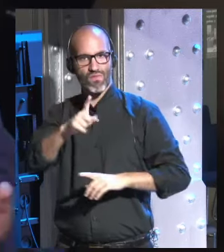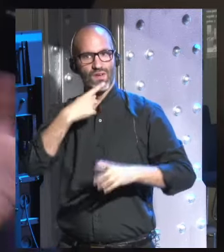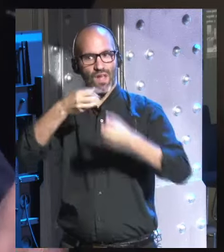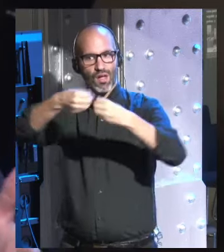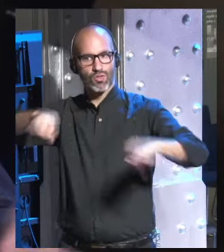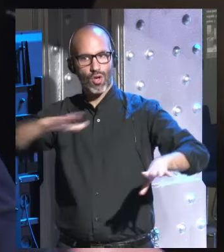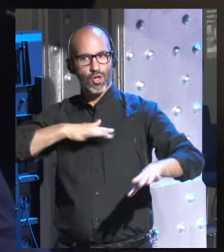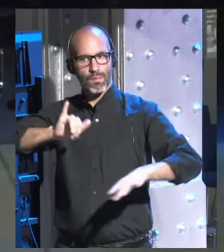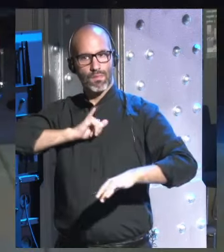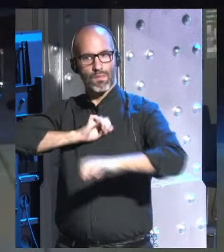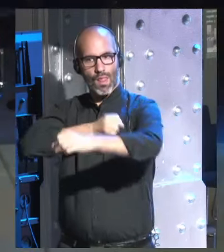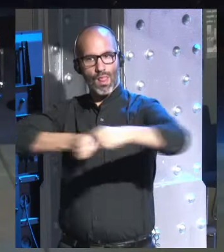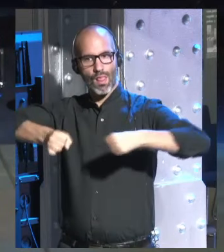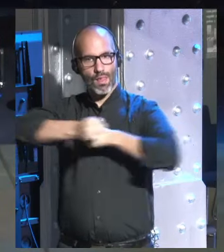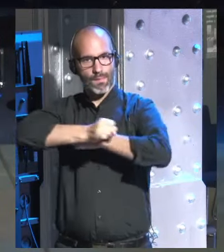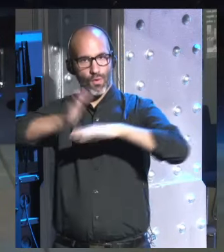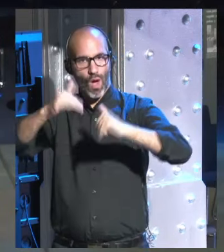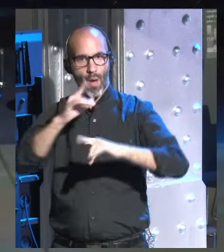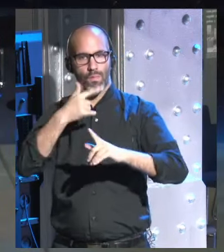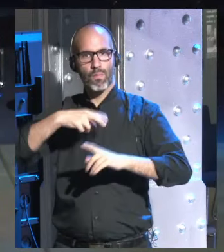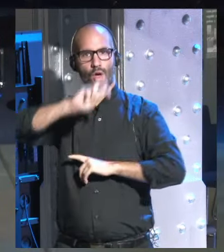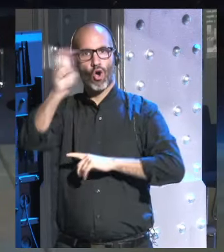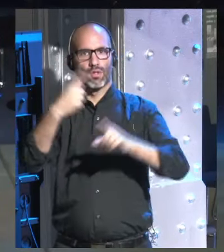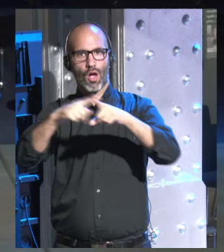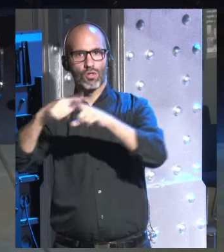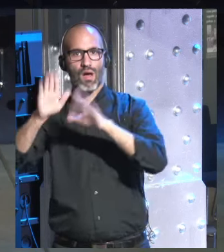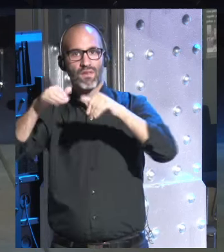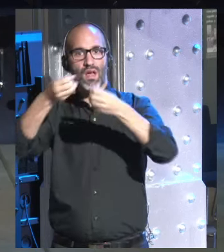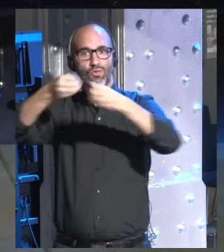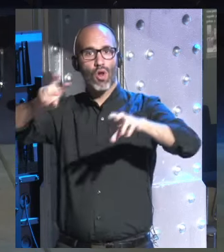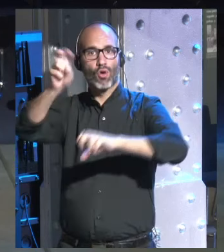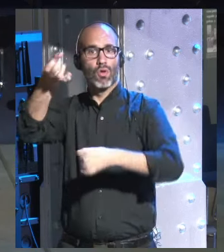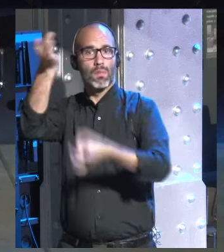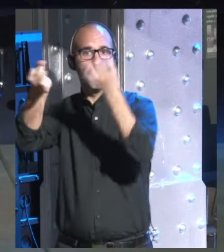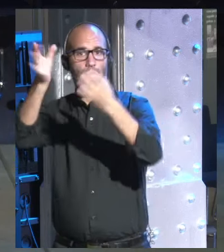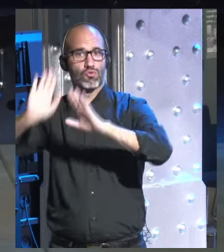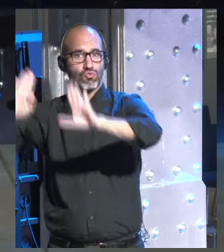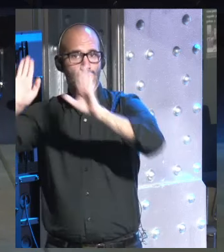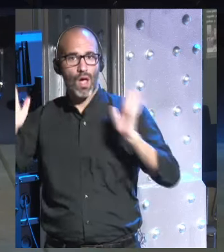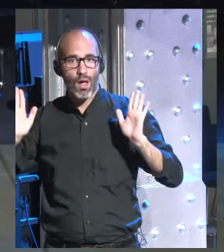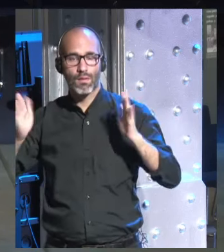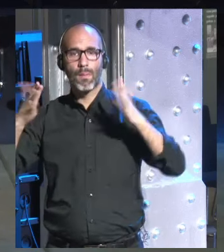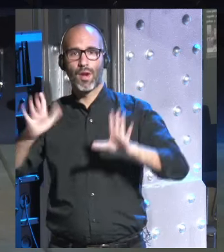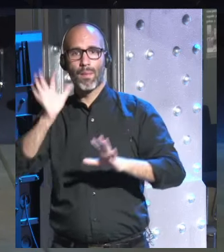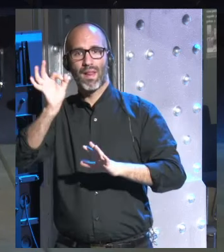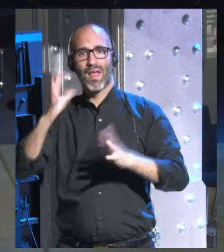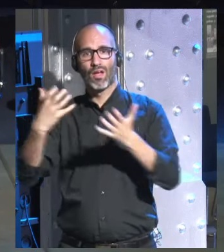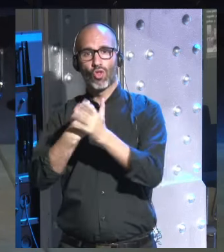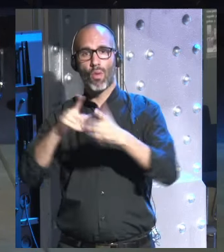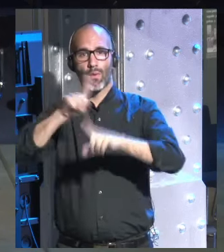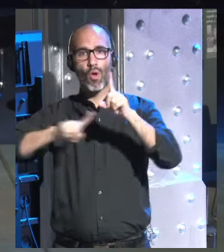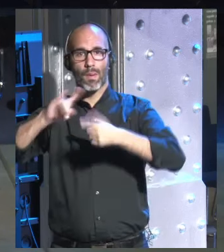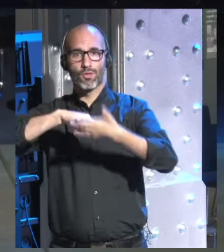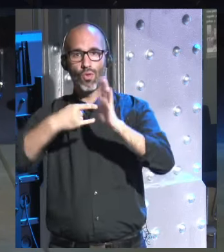estas historias puedo ser otra cosa porque estas son historias que a fin de cuentas han inventado otros seres humanos por supuesto que no resuelve todos los